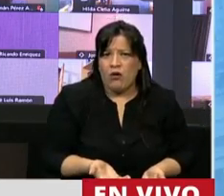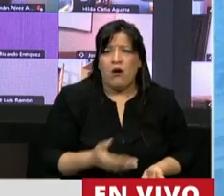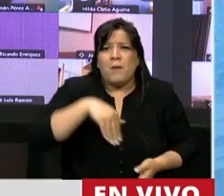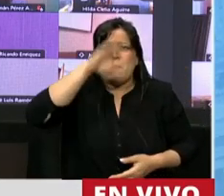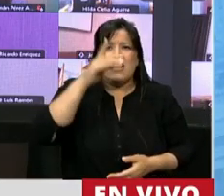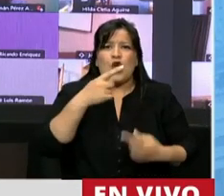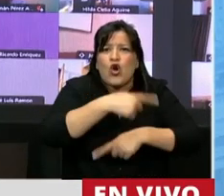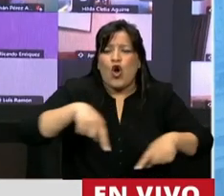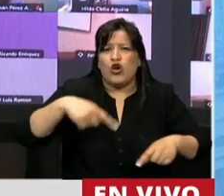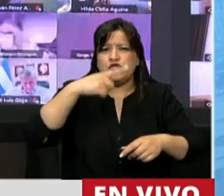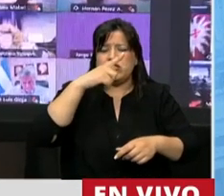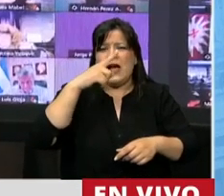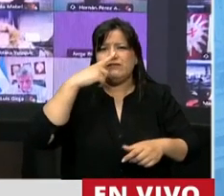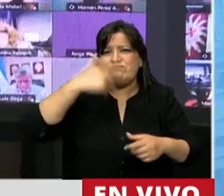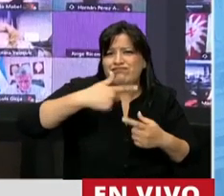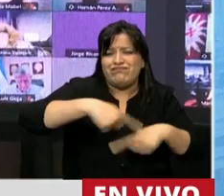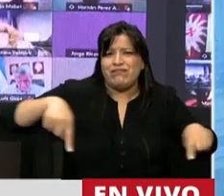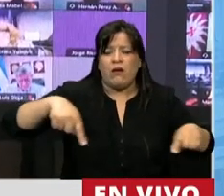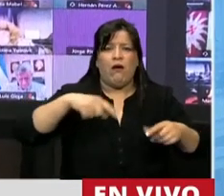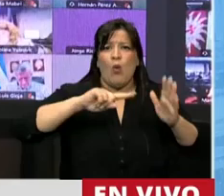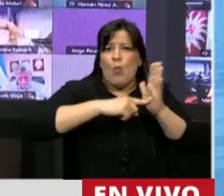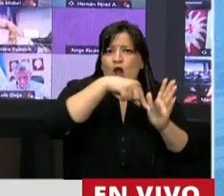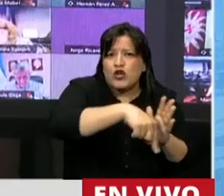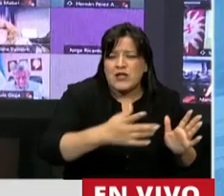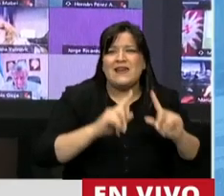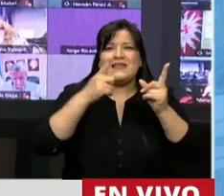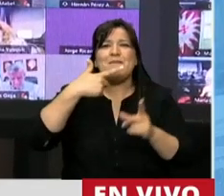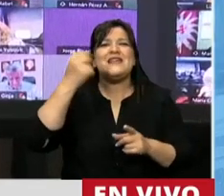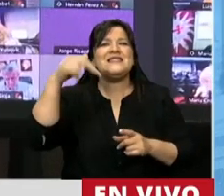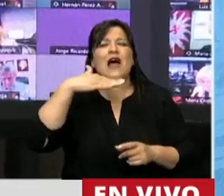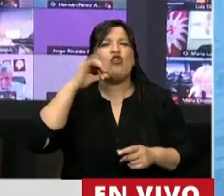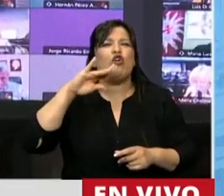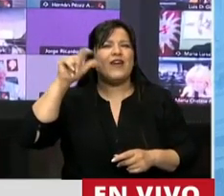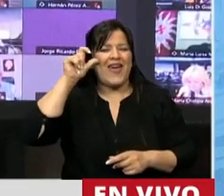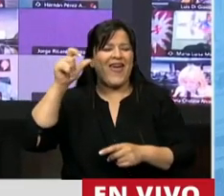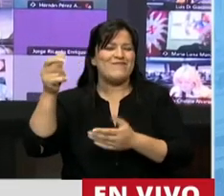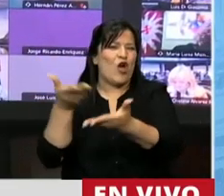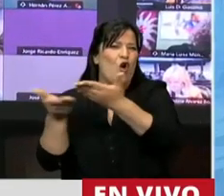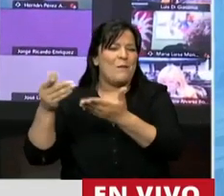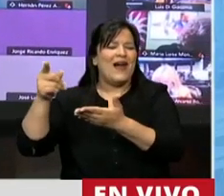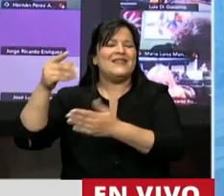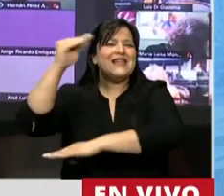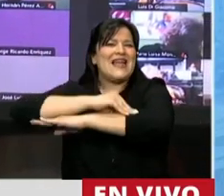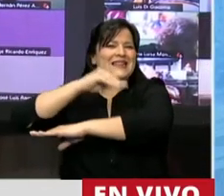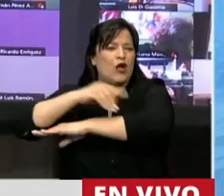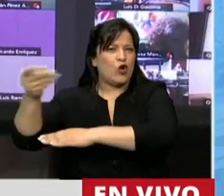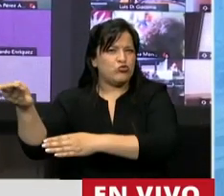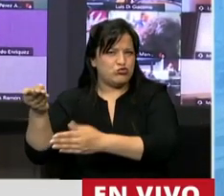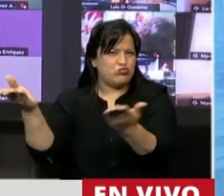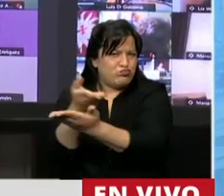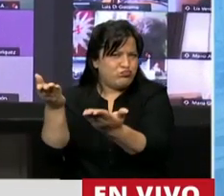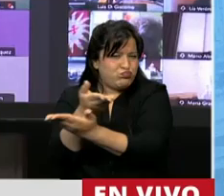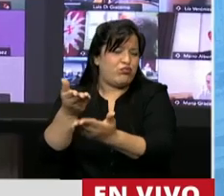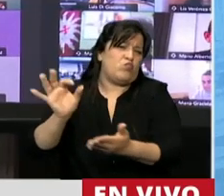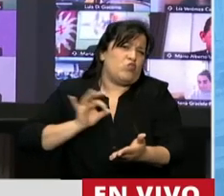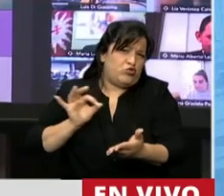en Buenos Aires y en la cuenca del Golfo San Jorge que compartimos con la provincia de Santa Cruz en donde se ha aportado tanto a